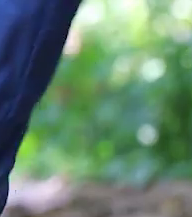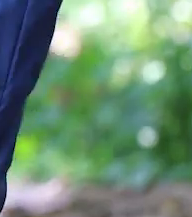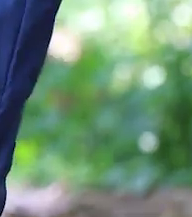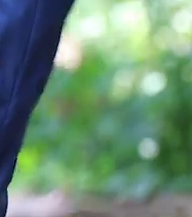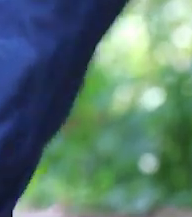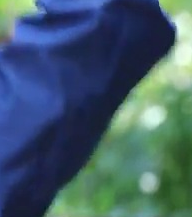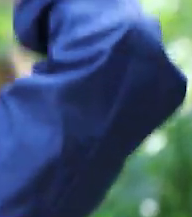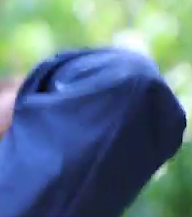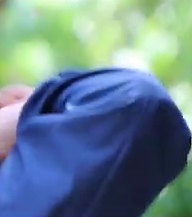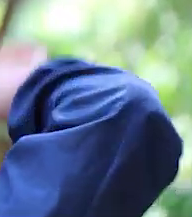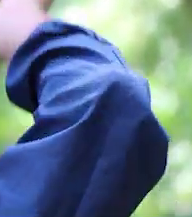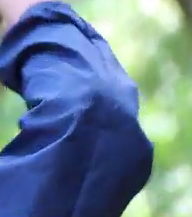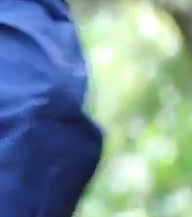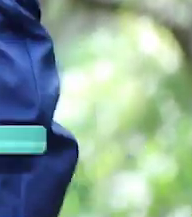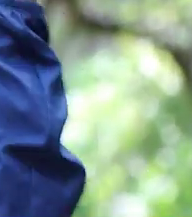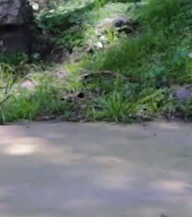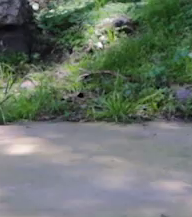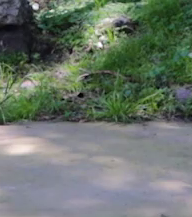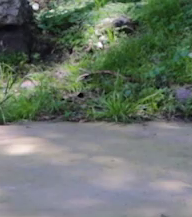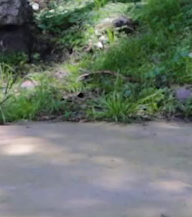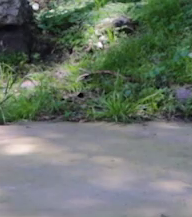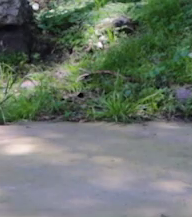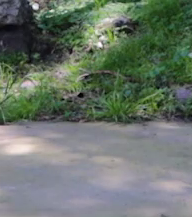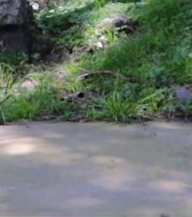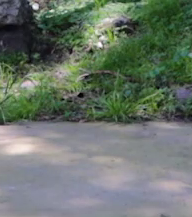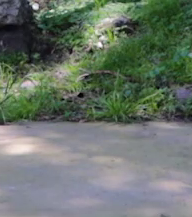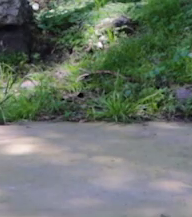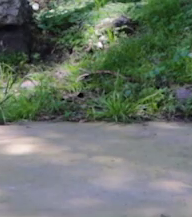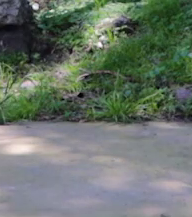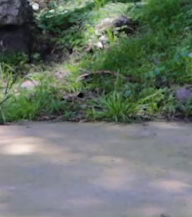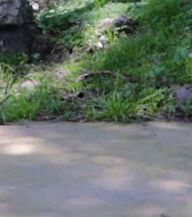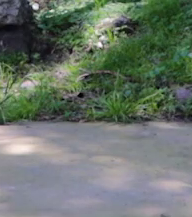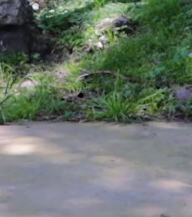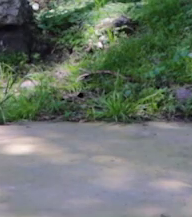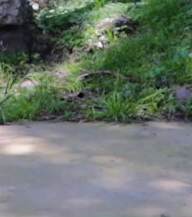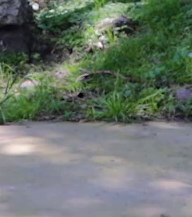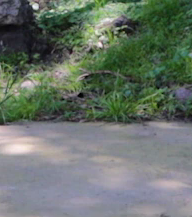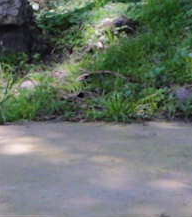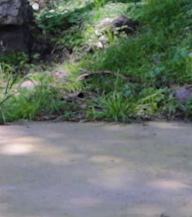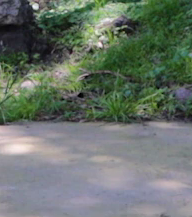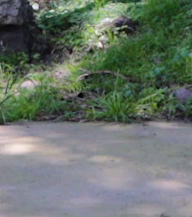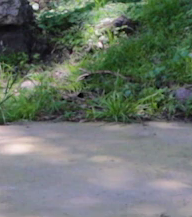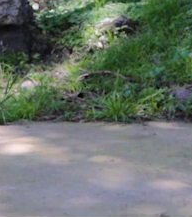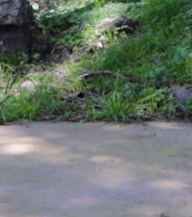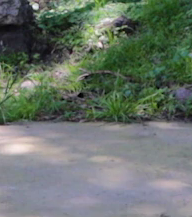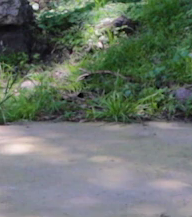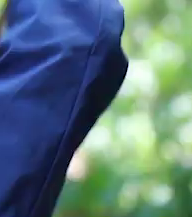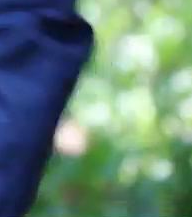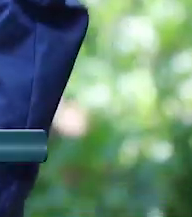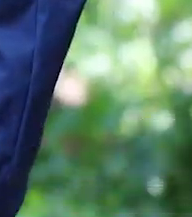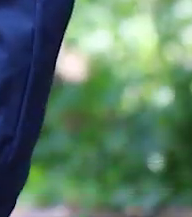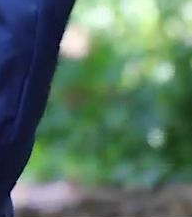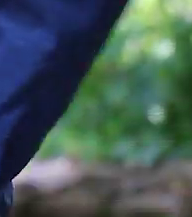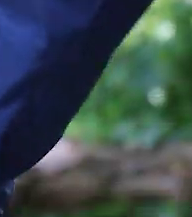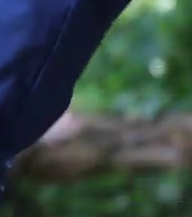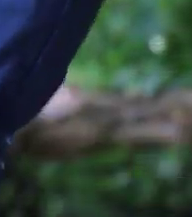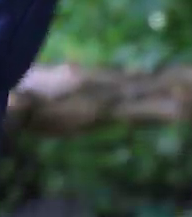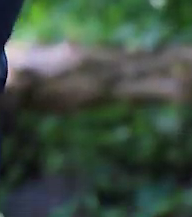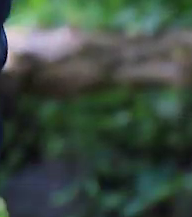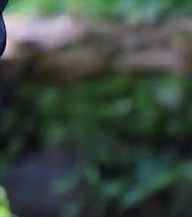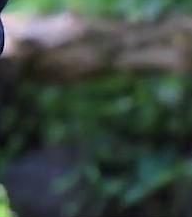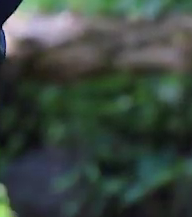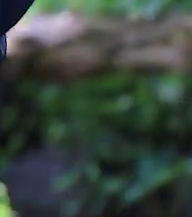Flexión y estendo. Con fuerza, con fuerza. Bien, Jair. Muy bien. Con fuerza. Uno más. Bien.